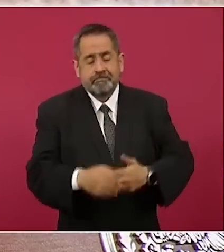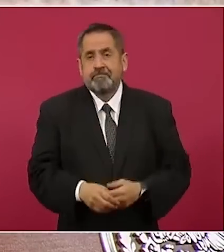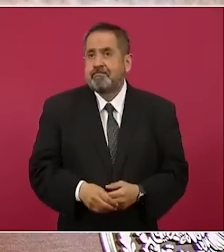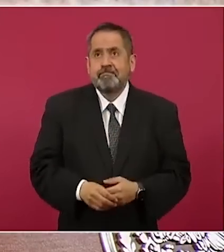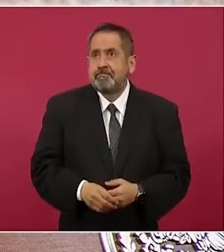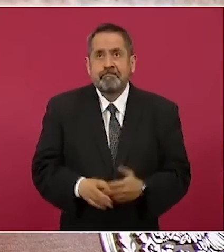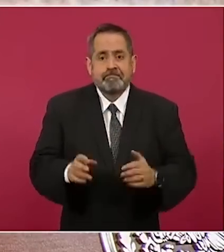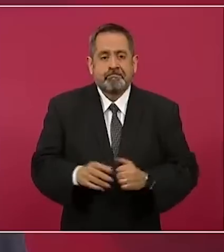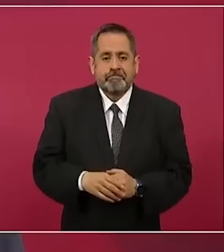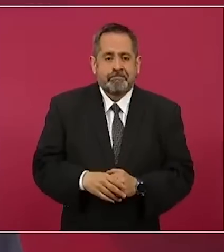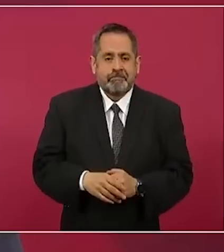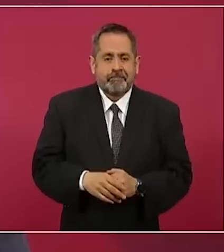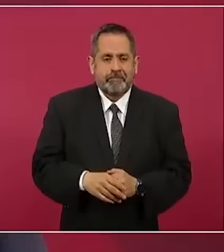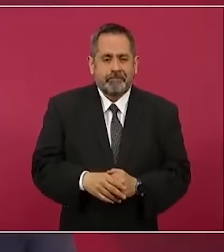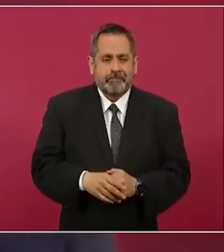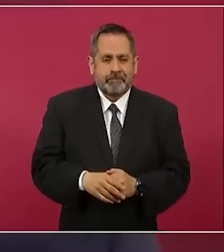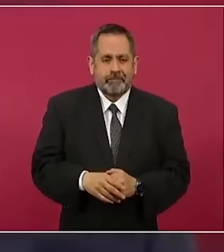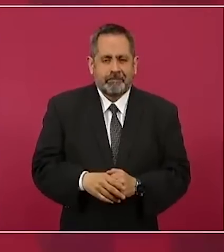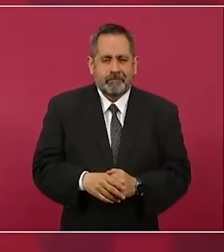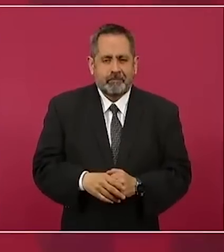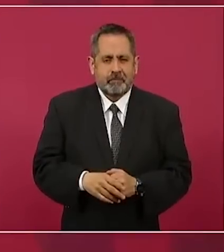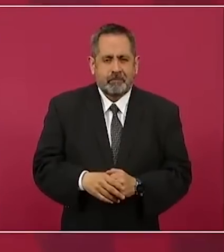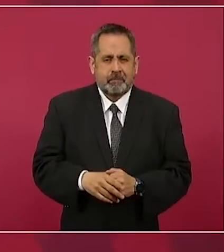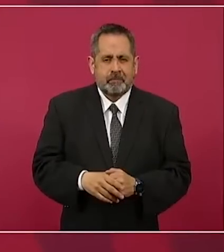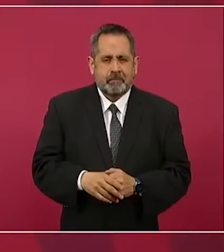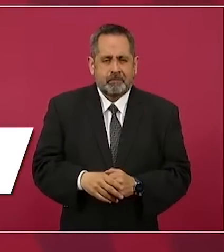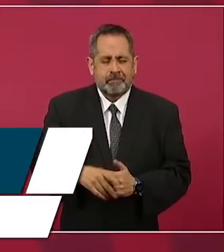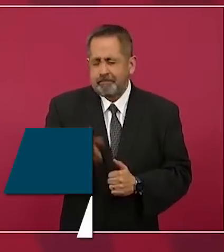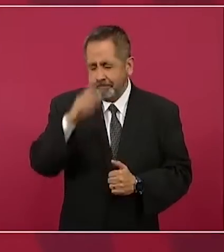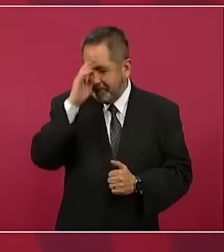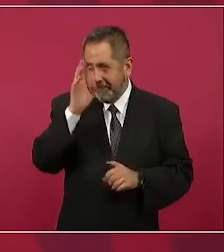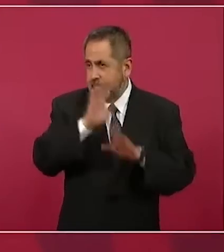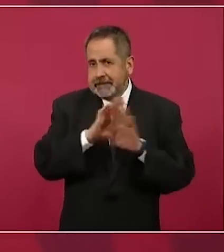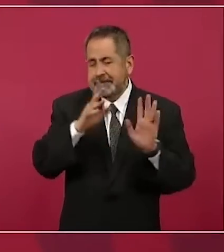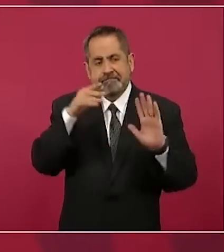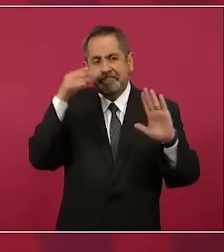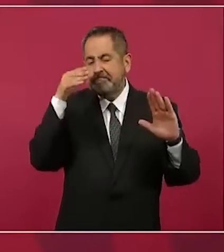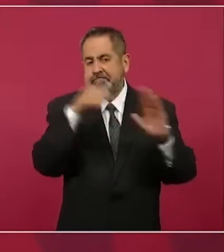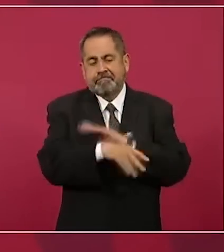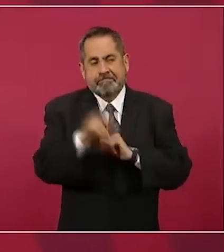hubiese sido una tragedia,